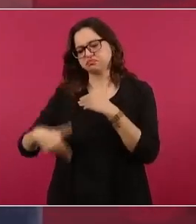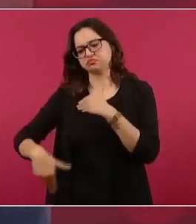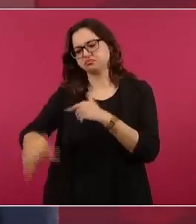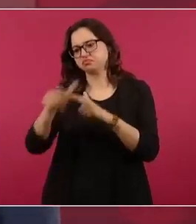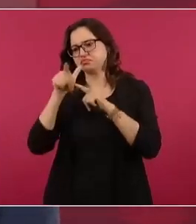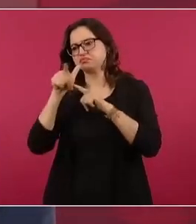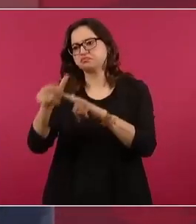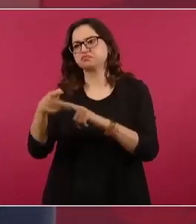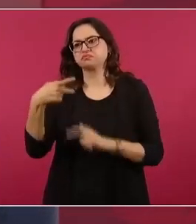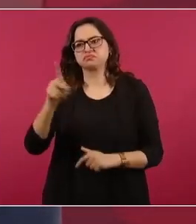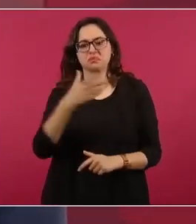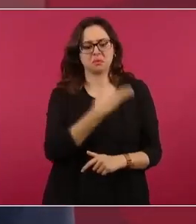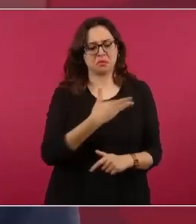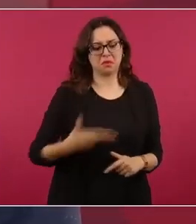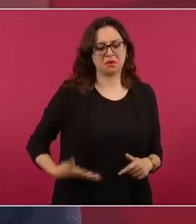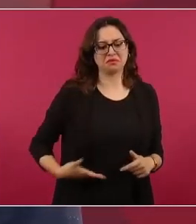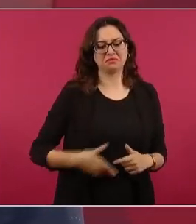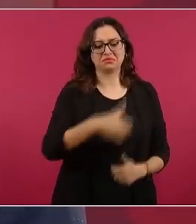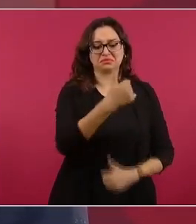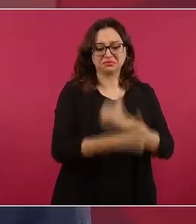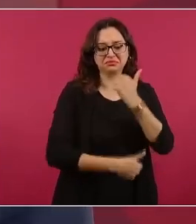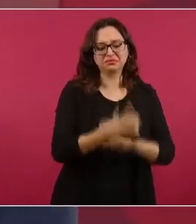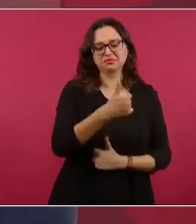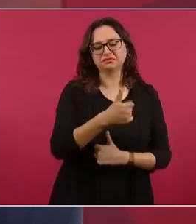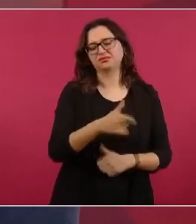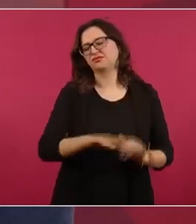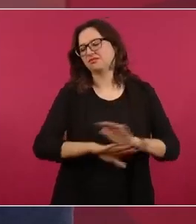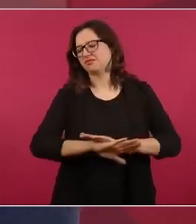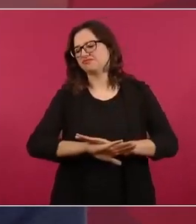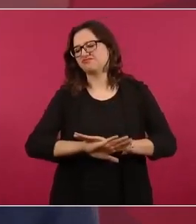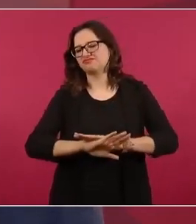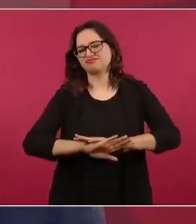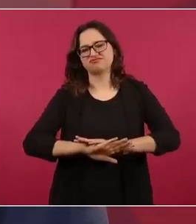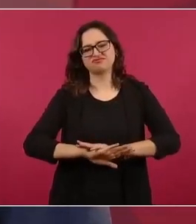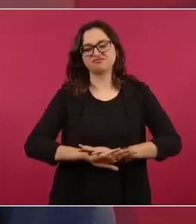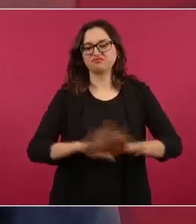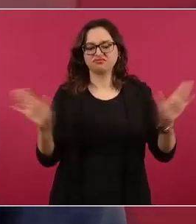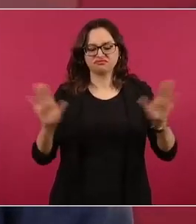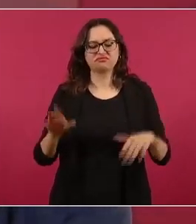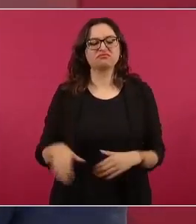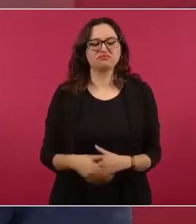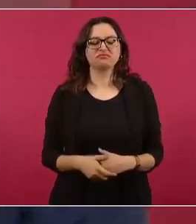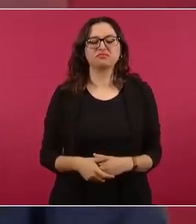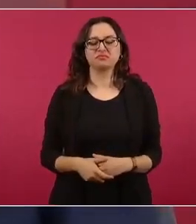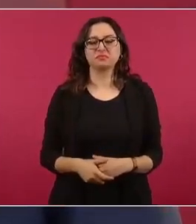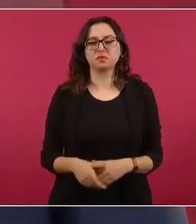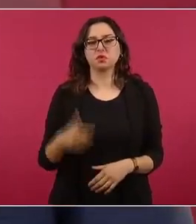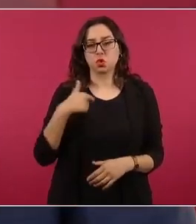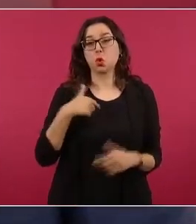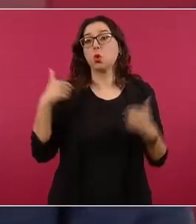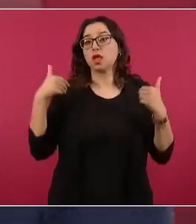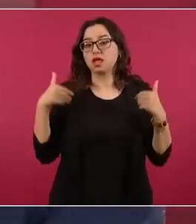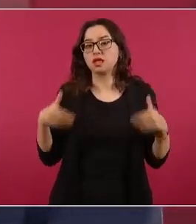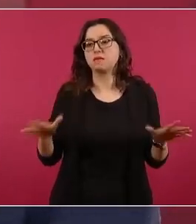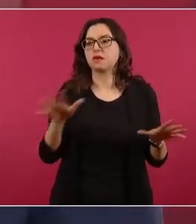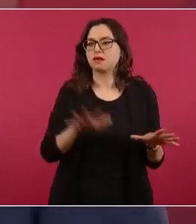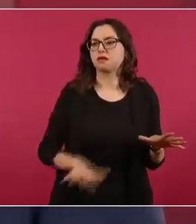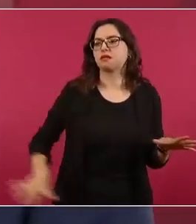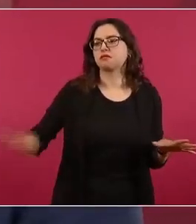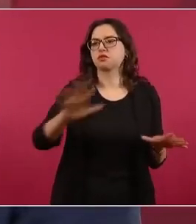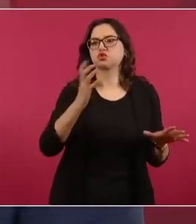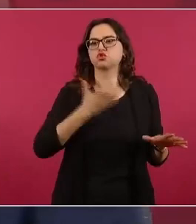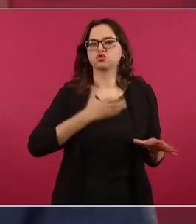candidato a la presidencia. Lo iba yo a decir en el Zócalo, un acto. Cuando